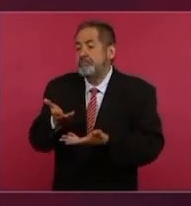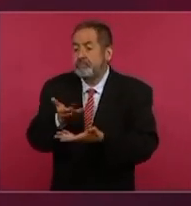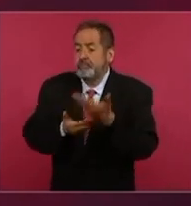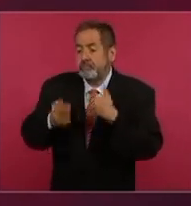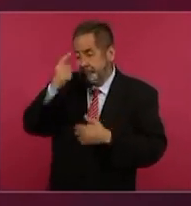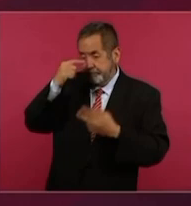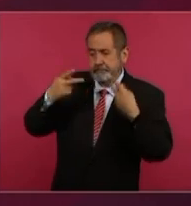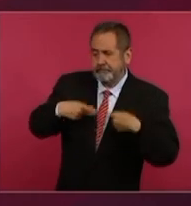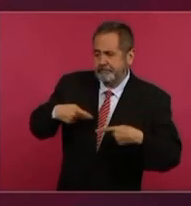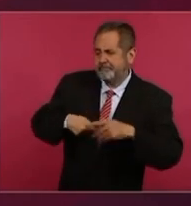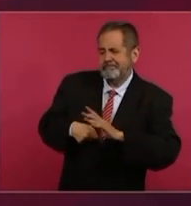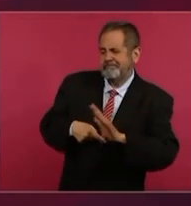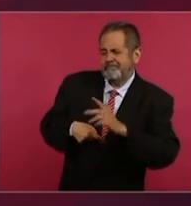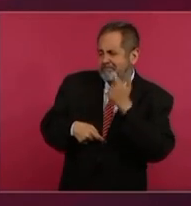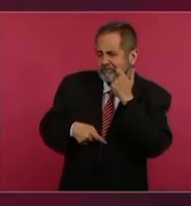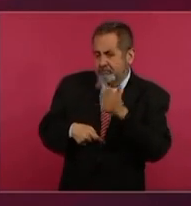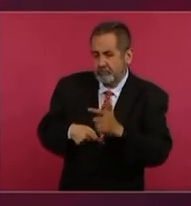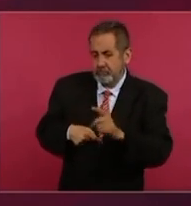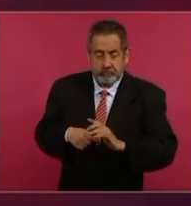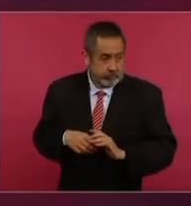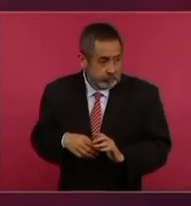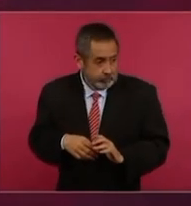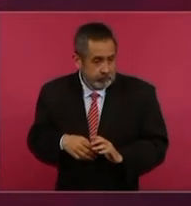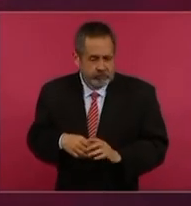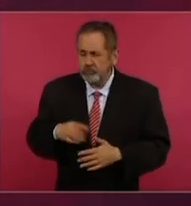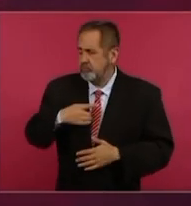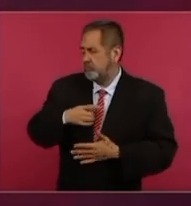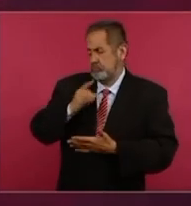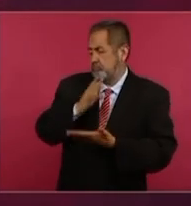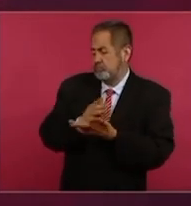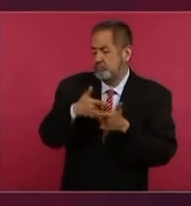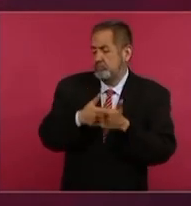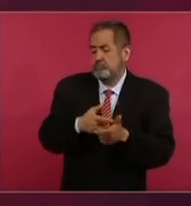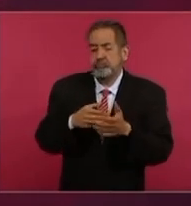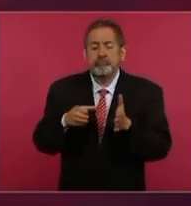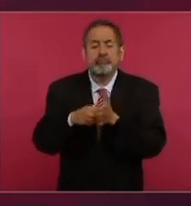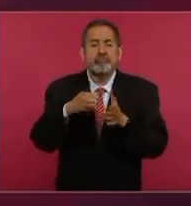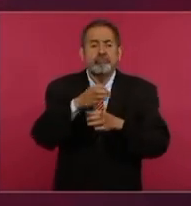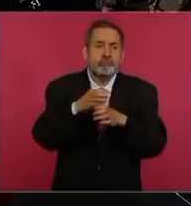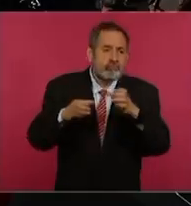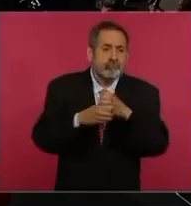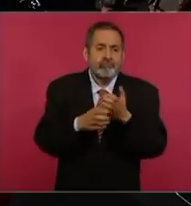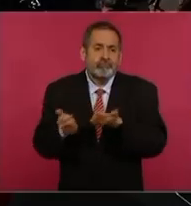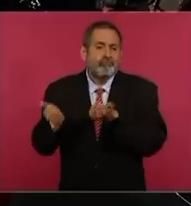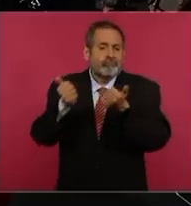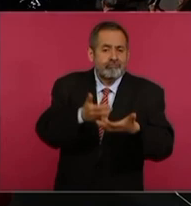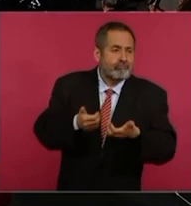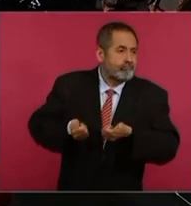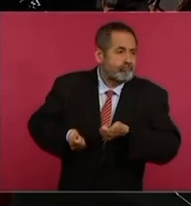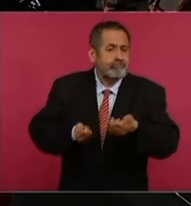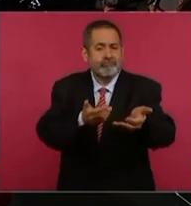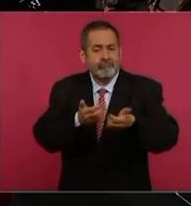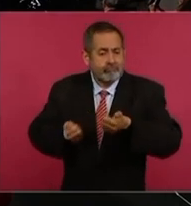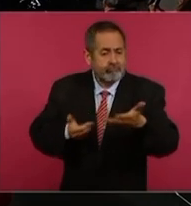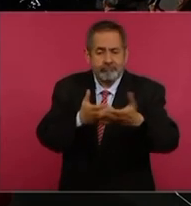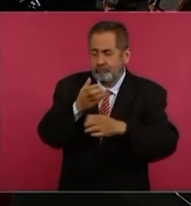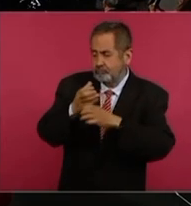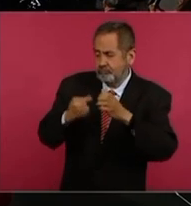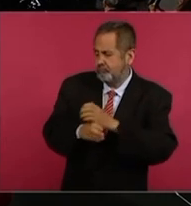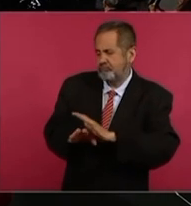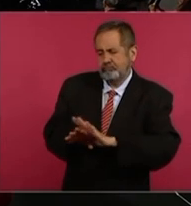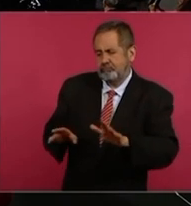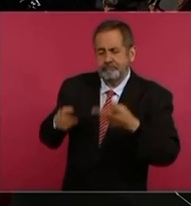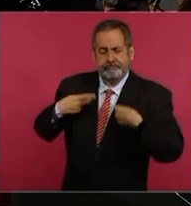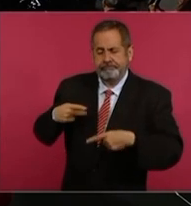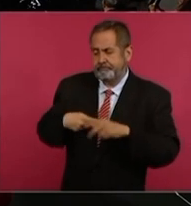pasajeros y van a seguir con el servicio de carga, nosotros vamos entonces a tomar la